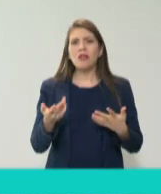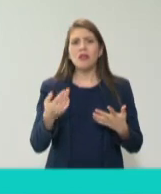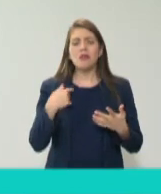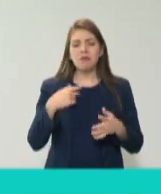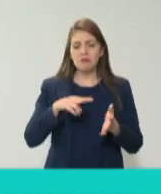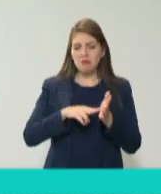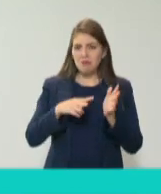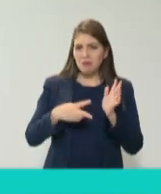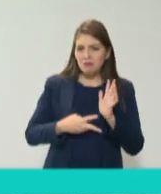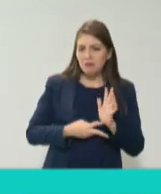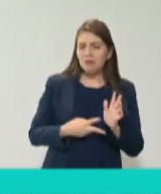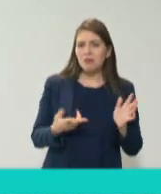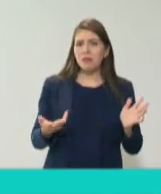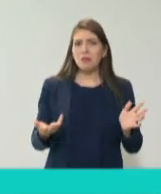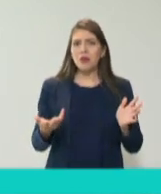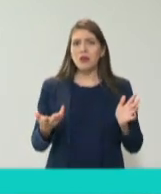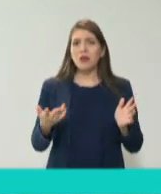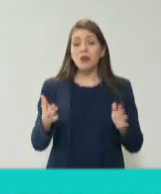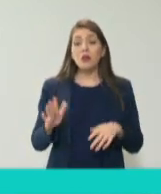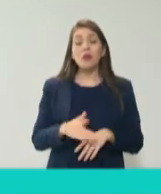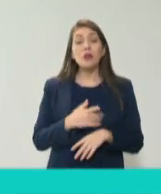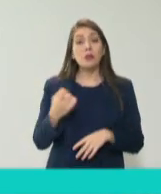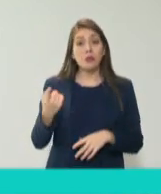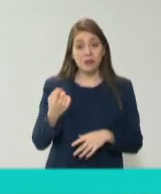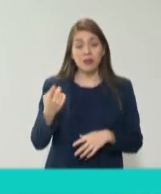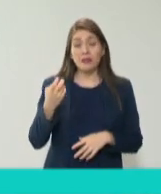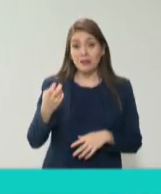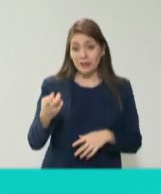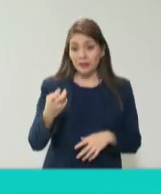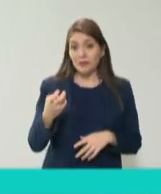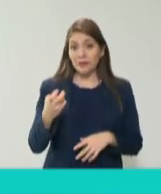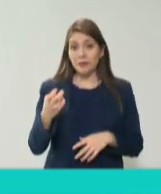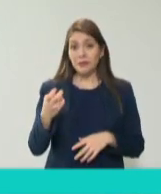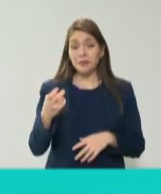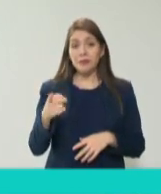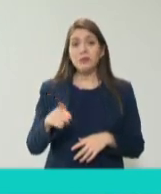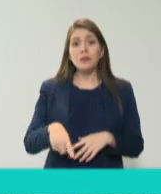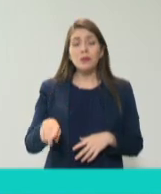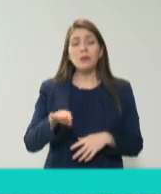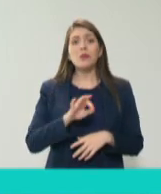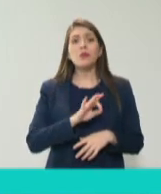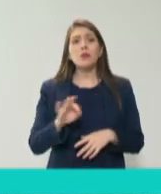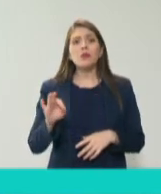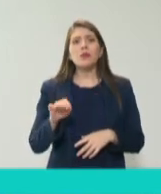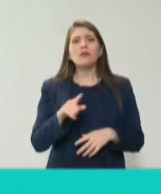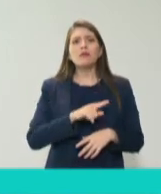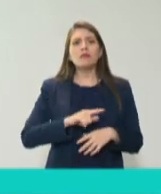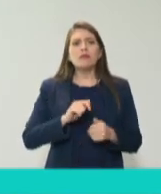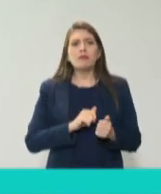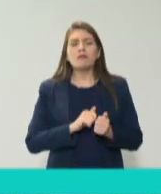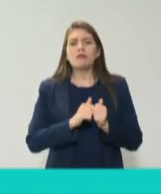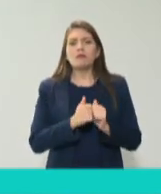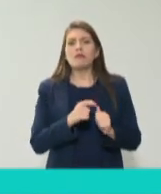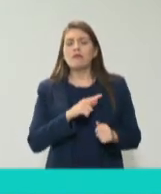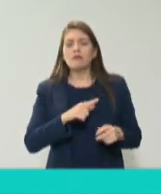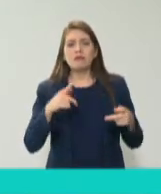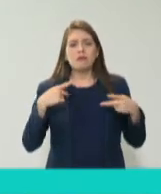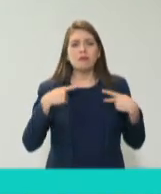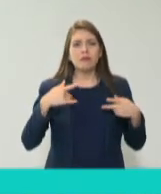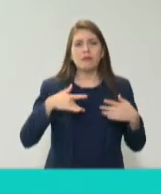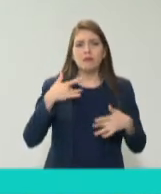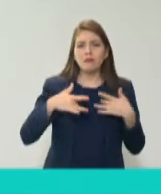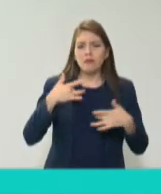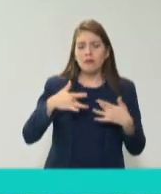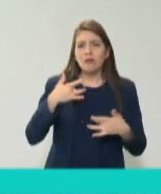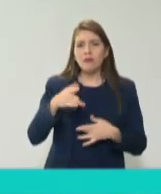ingeniero, un arquitecto. Porque eso, yo creo que no solamente compromete a los de la profesión, sino también le manda una